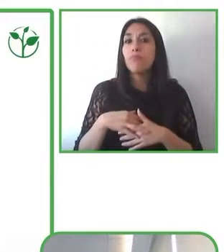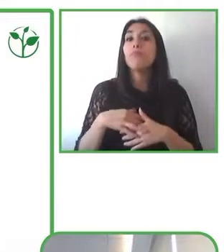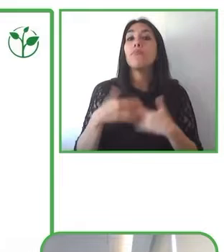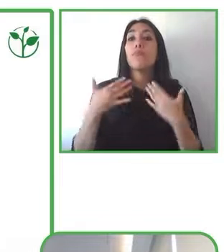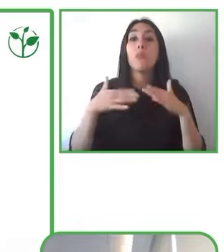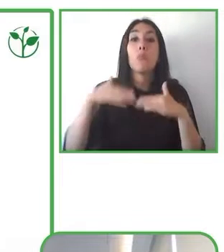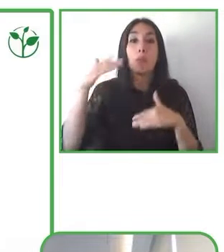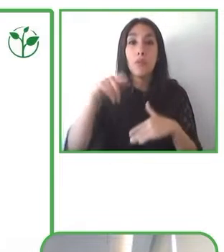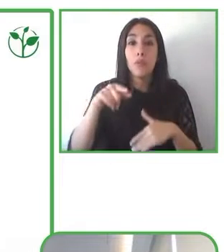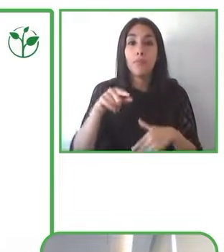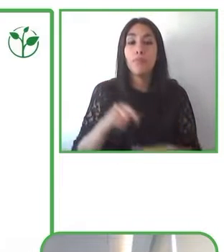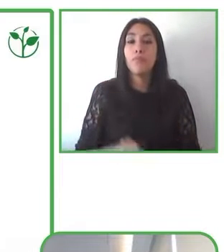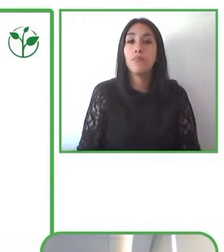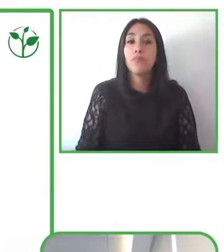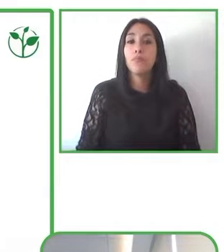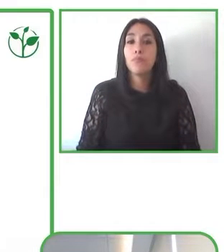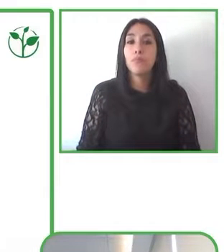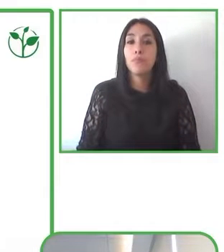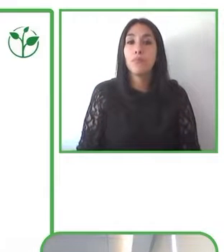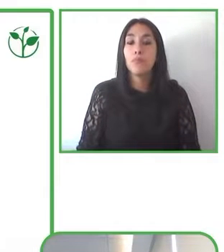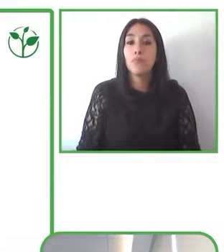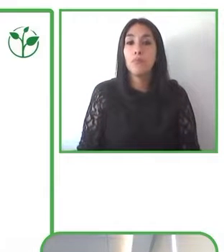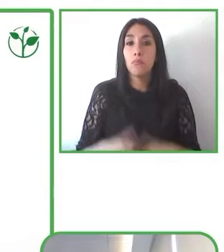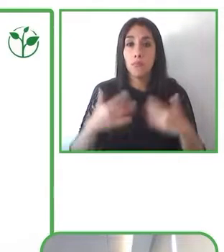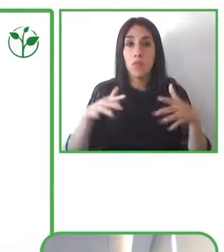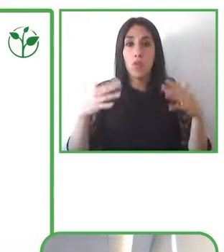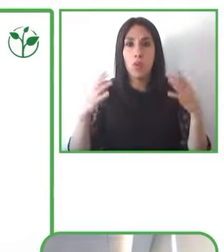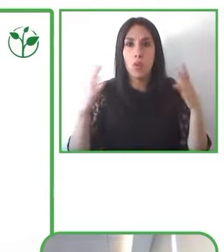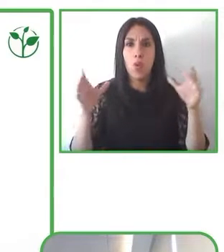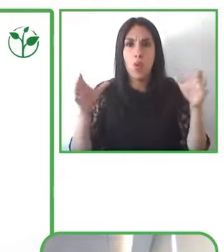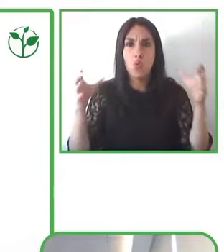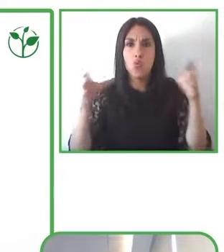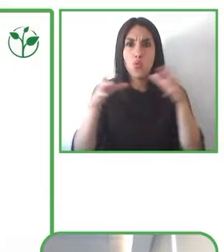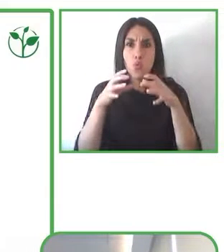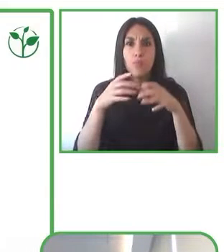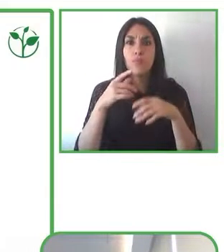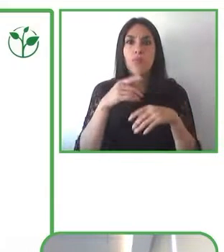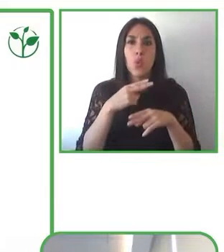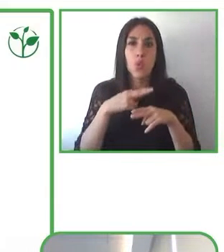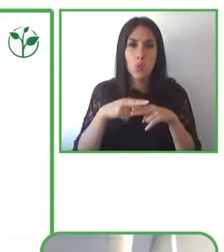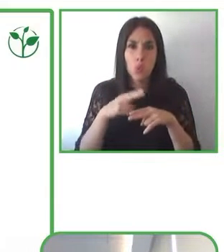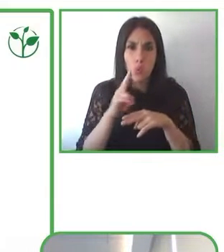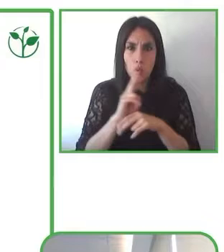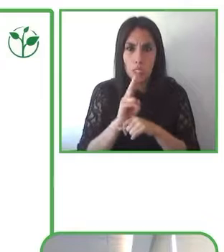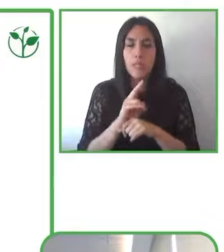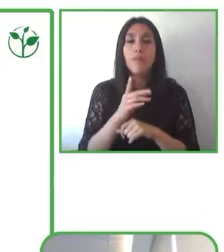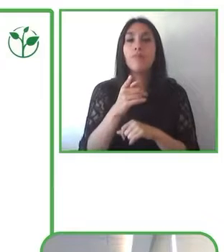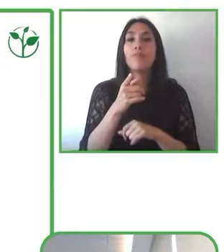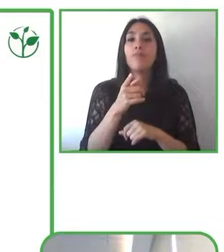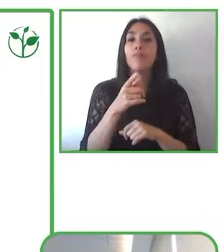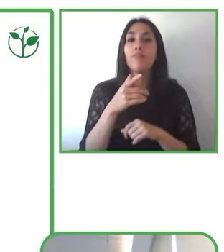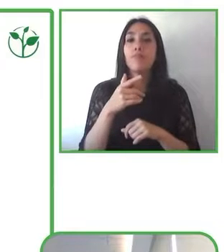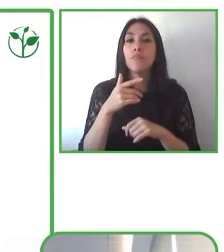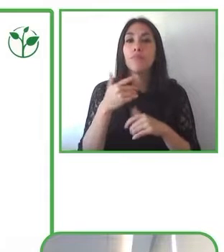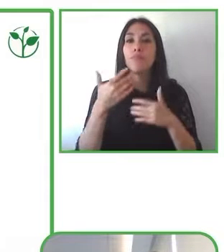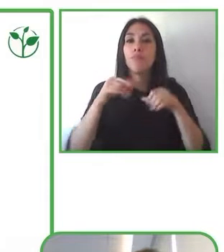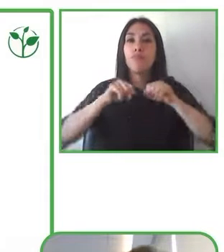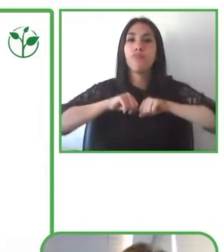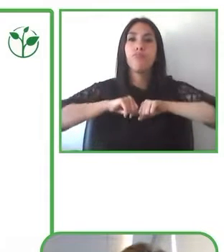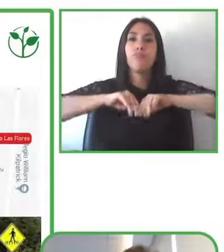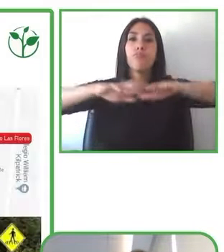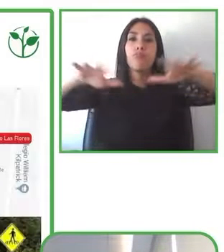como un tremendo y potente recurso para difundir temas puntuales de normativas y buenas prácticas